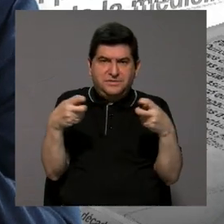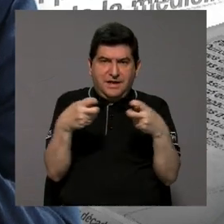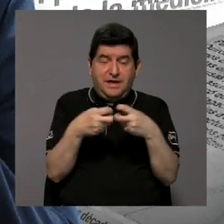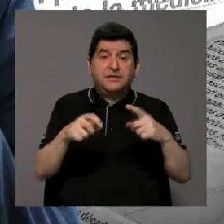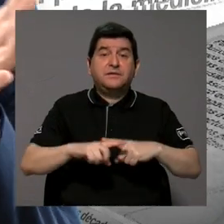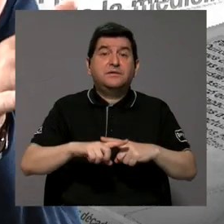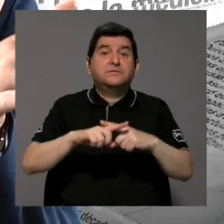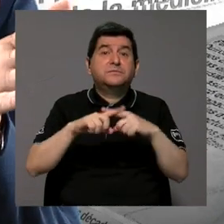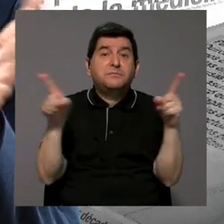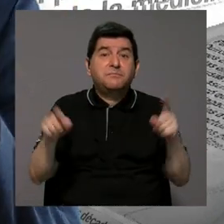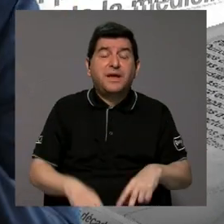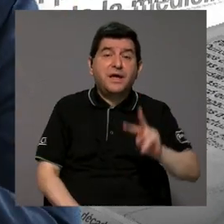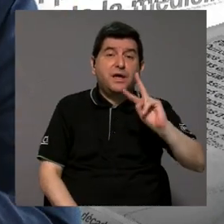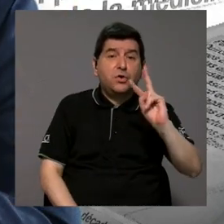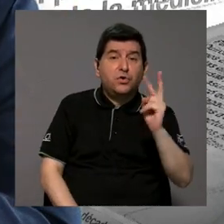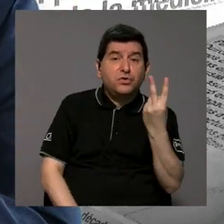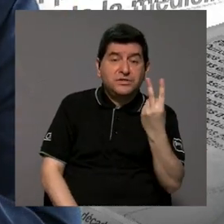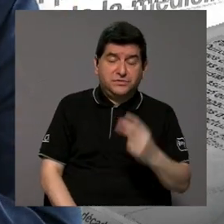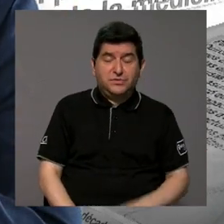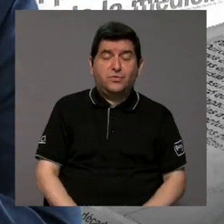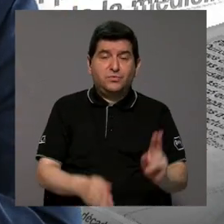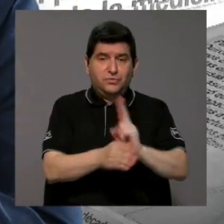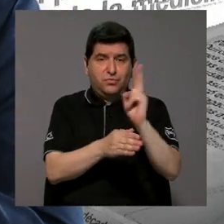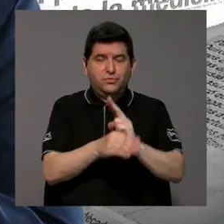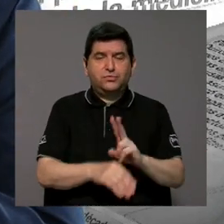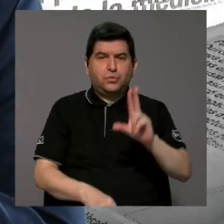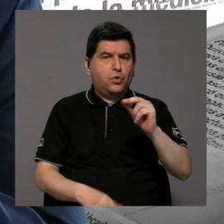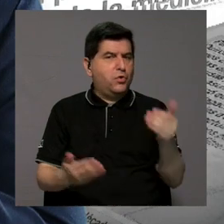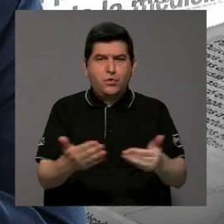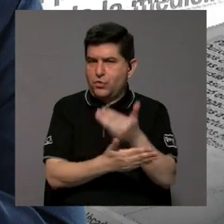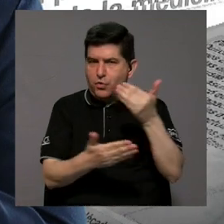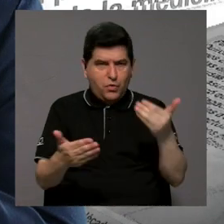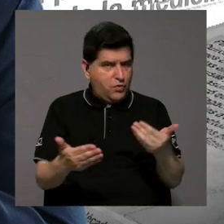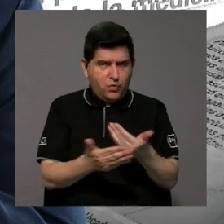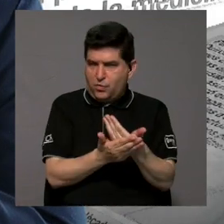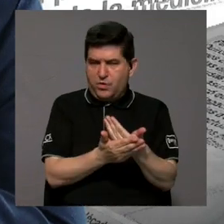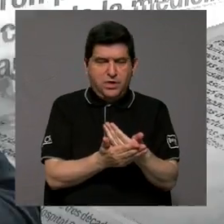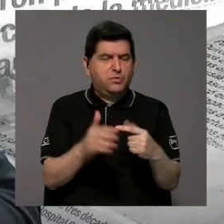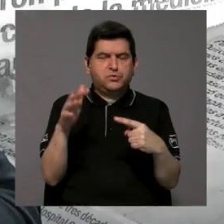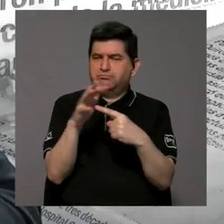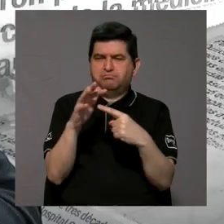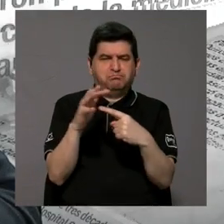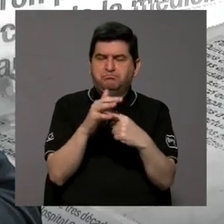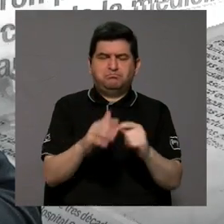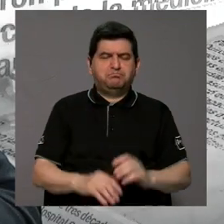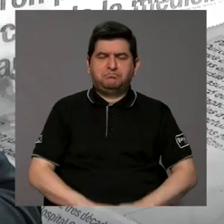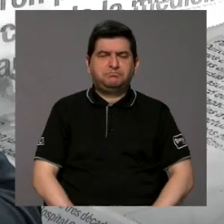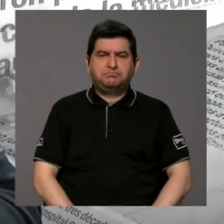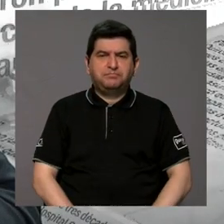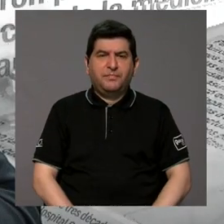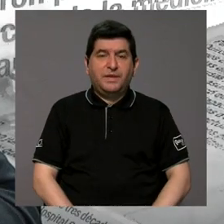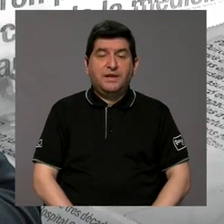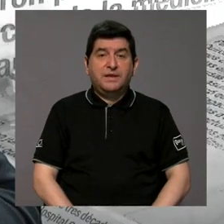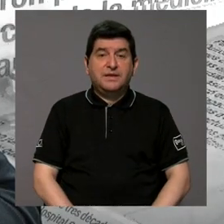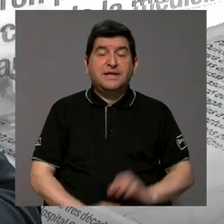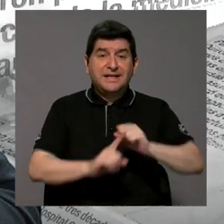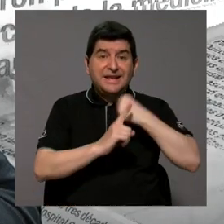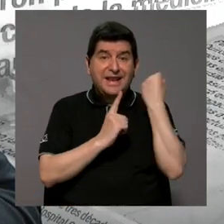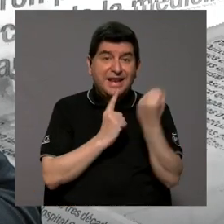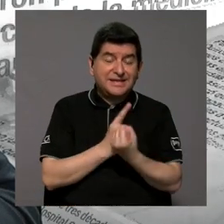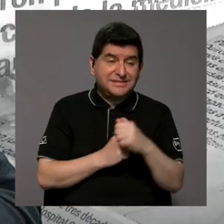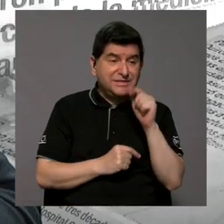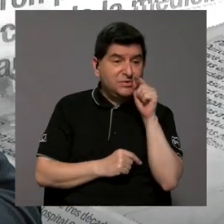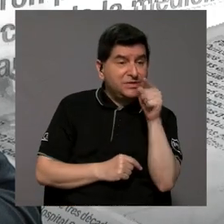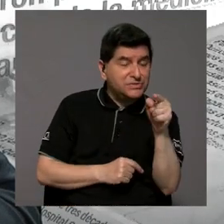pero eran de segunda. Todavía la importación de vehículos nuevos no era tan popular. Entonces, el estado de salud de